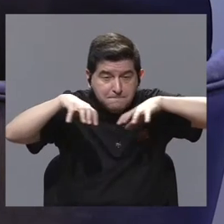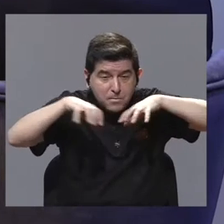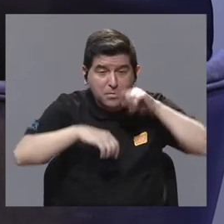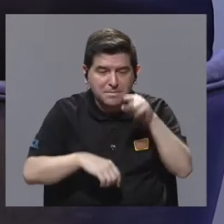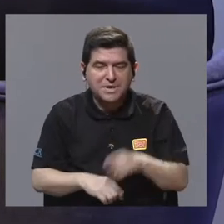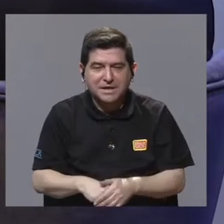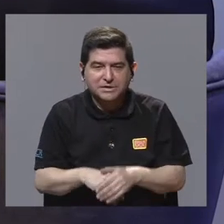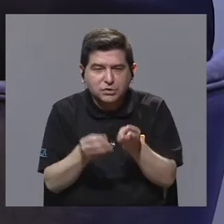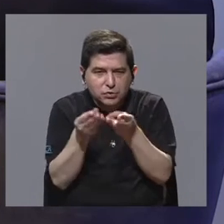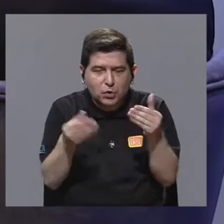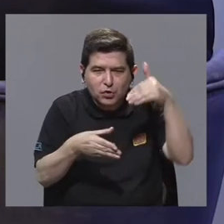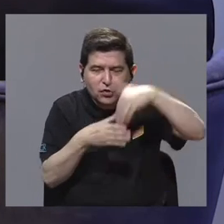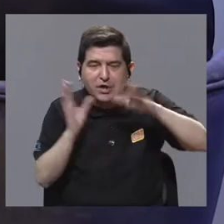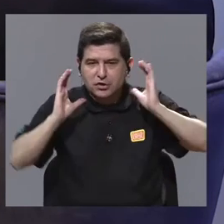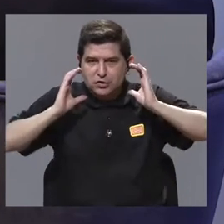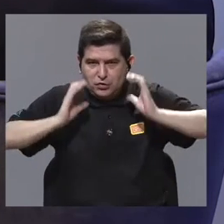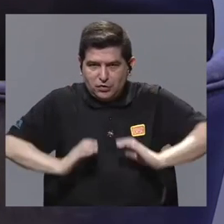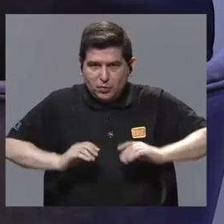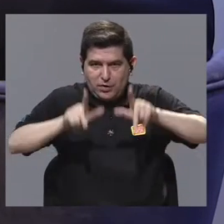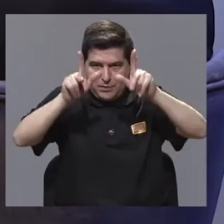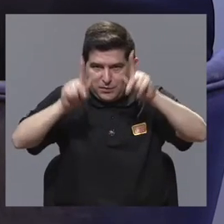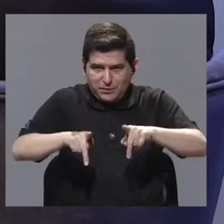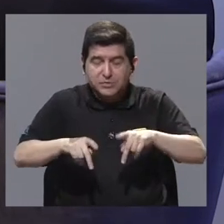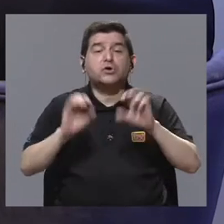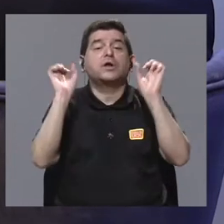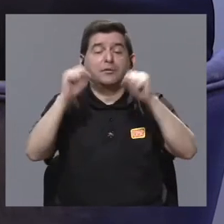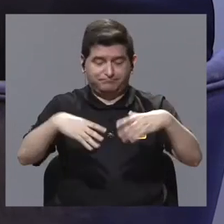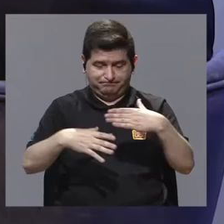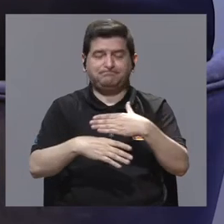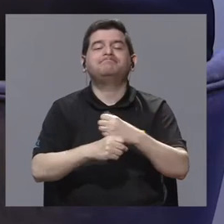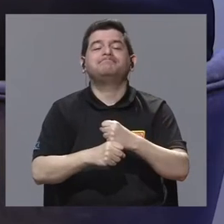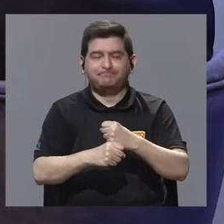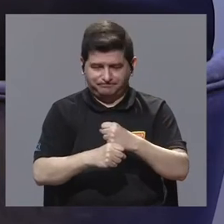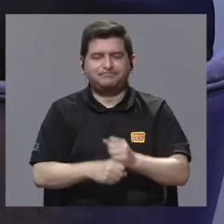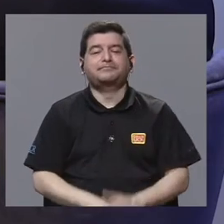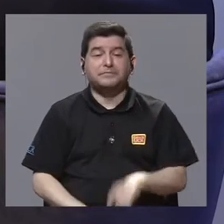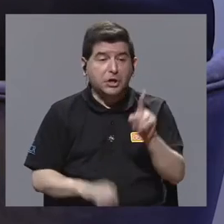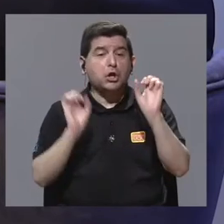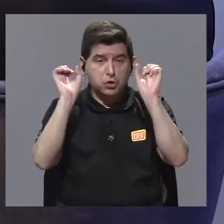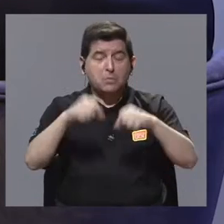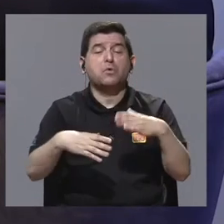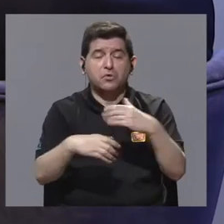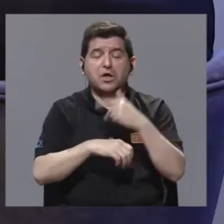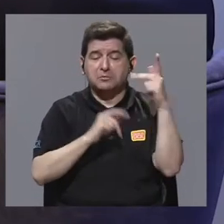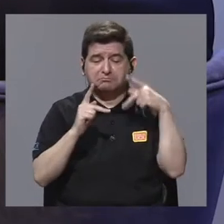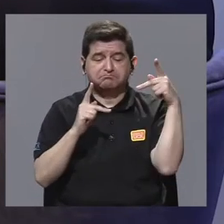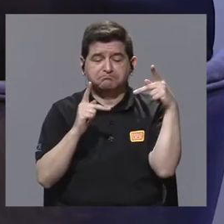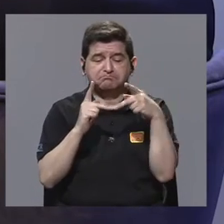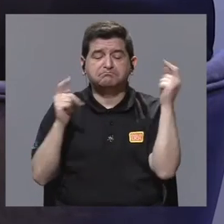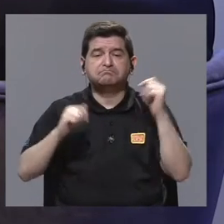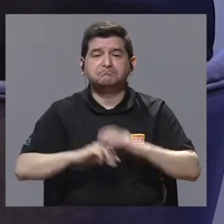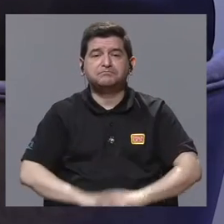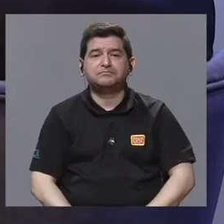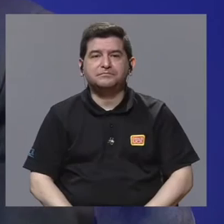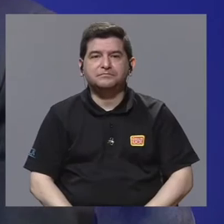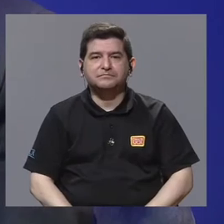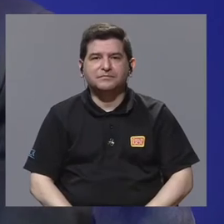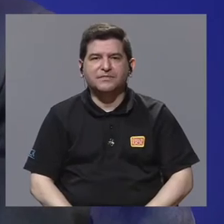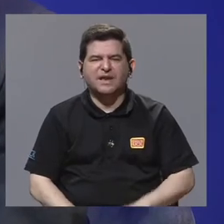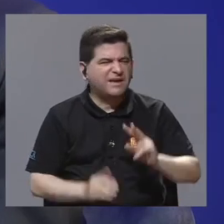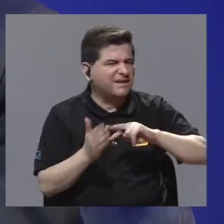movimiento del radiofármaco en el cuerpo de una persona, lo podemos hacer. Eso se puede hacer perfectamente.